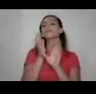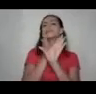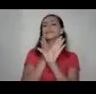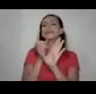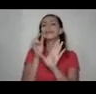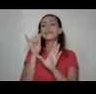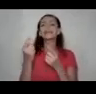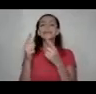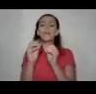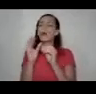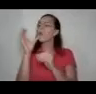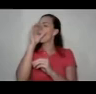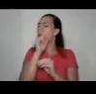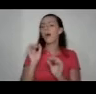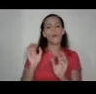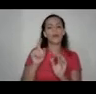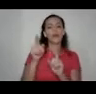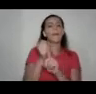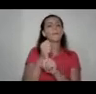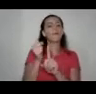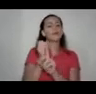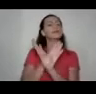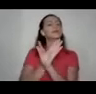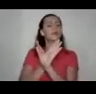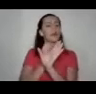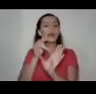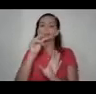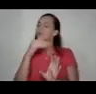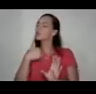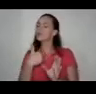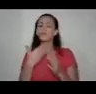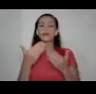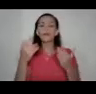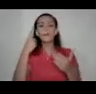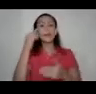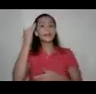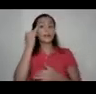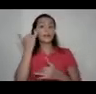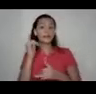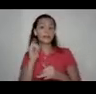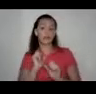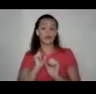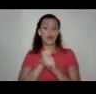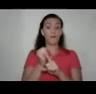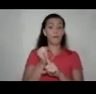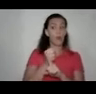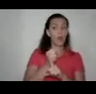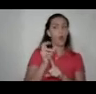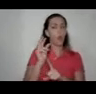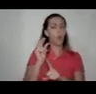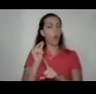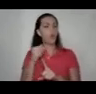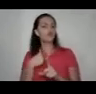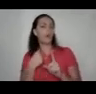pasa un poco más por desapercibida y muchas veces no tenemos las herramientas para saber si la estamos ejerciendo o si estamos siendo